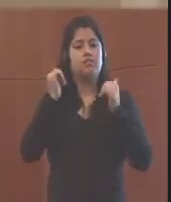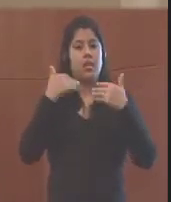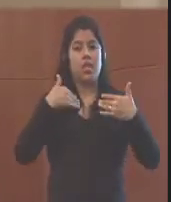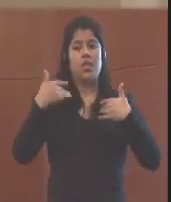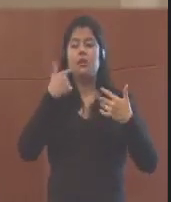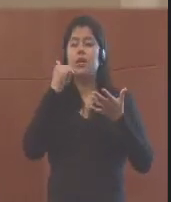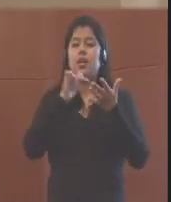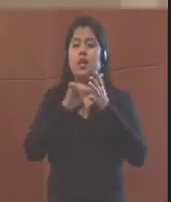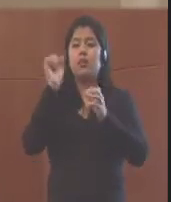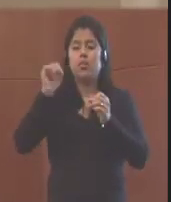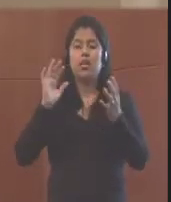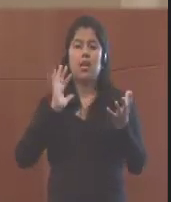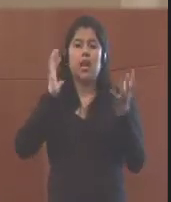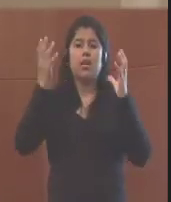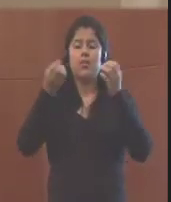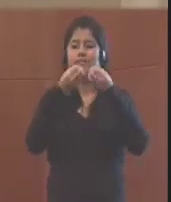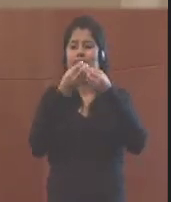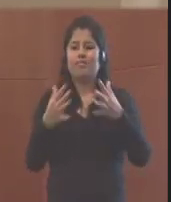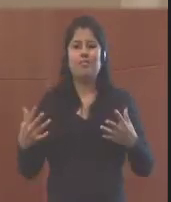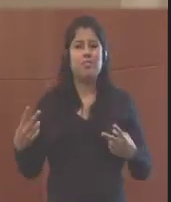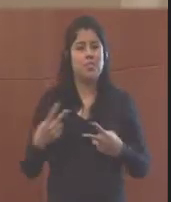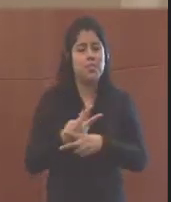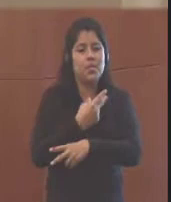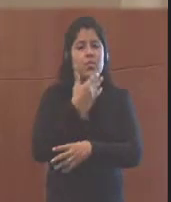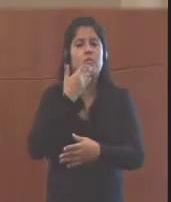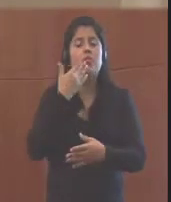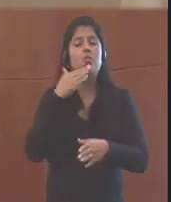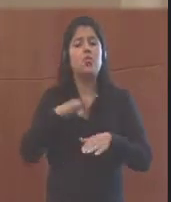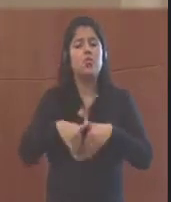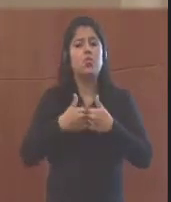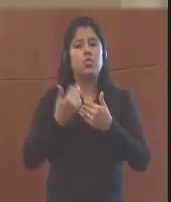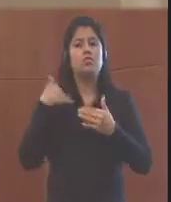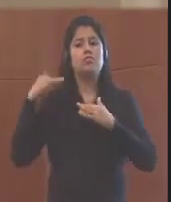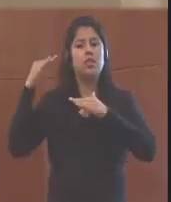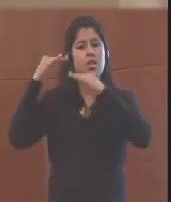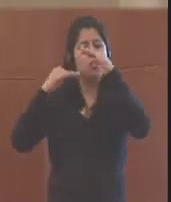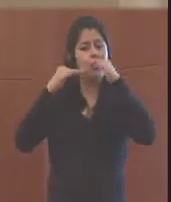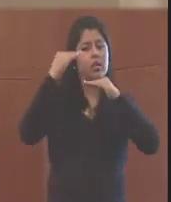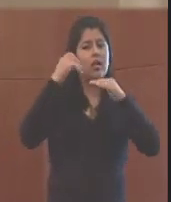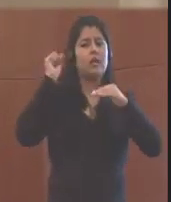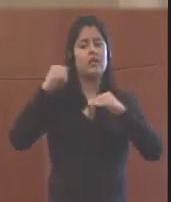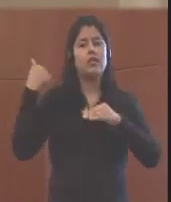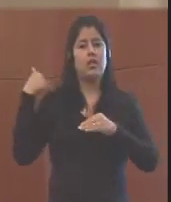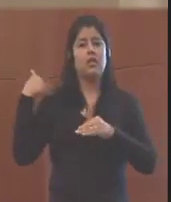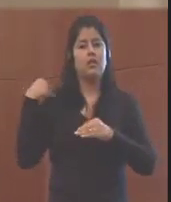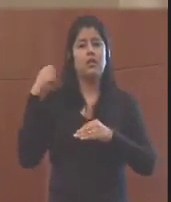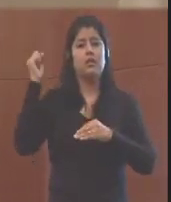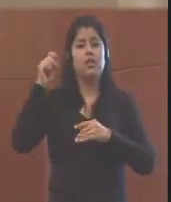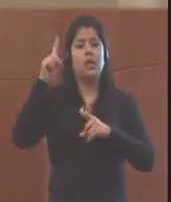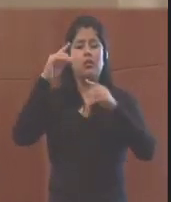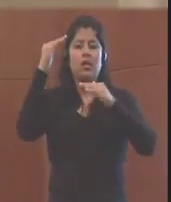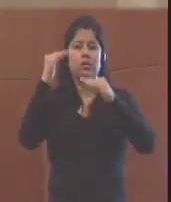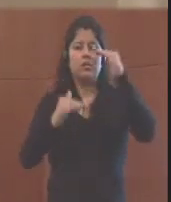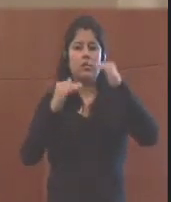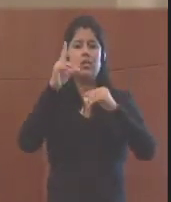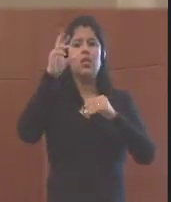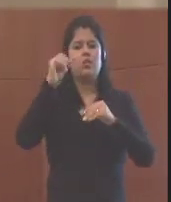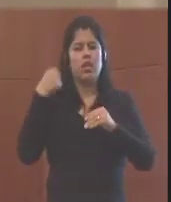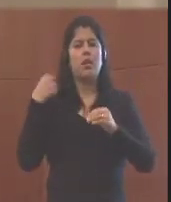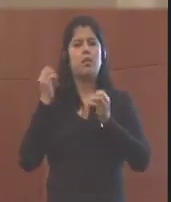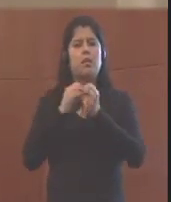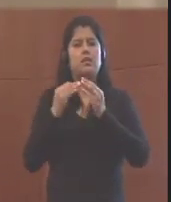cambiar rápidamente en un desastre, que las inigualdades que existen, desigualdades para las que existen pueden